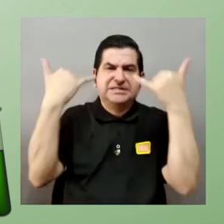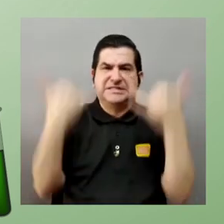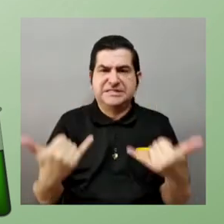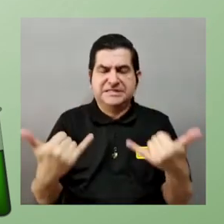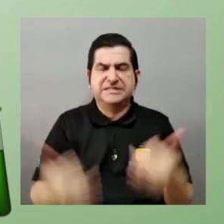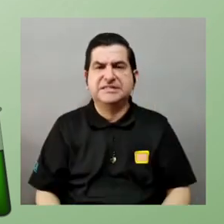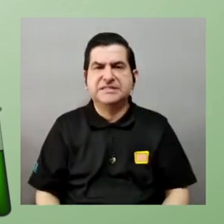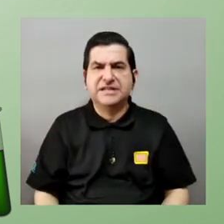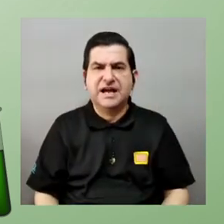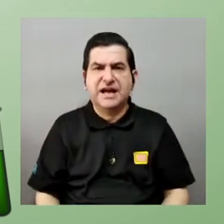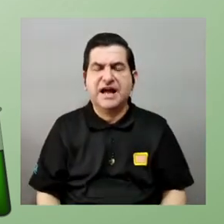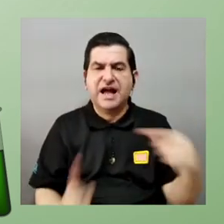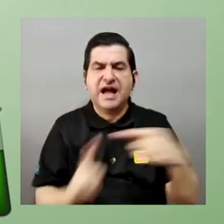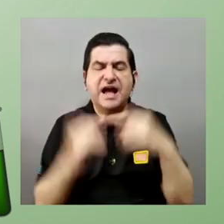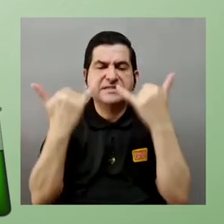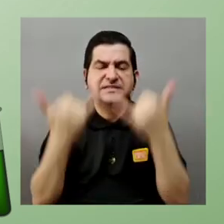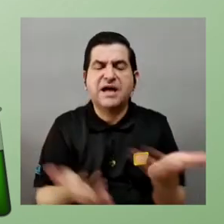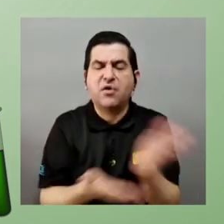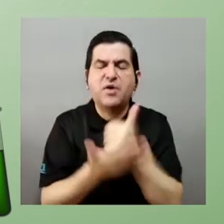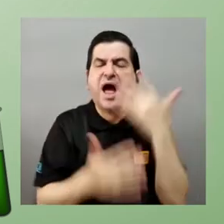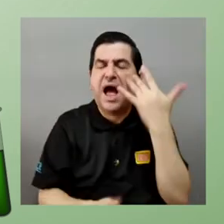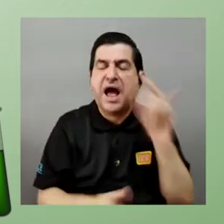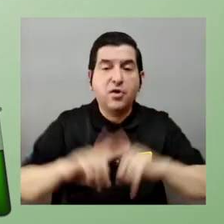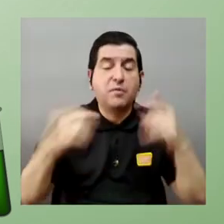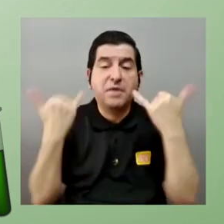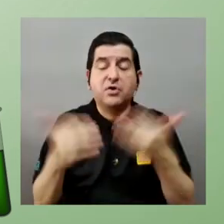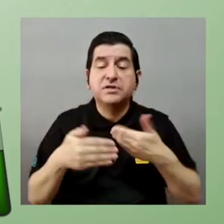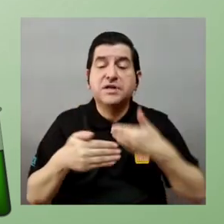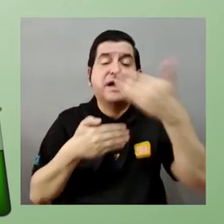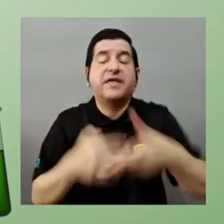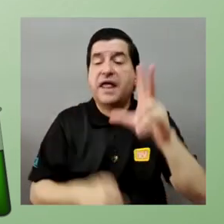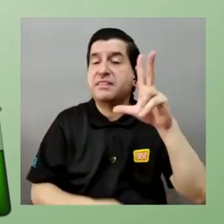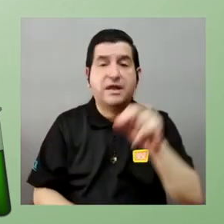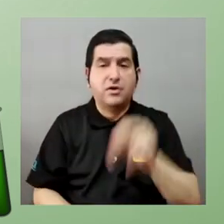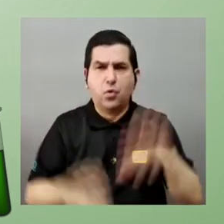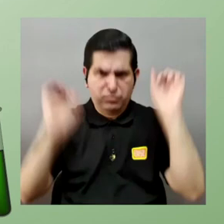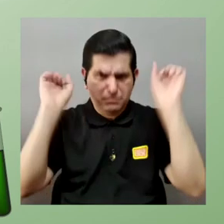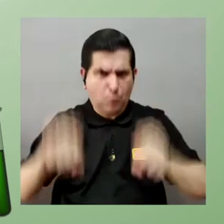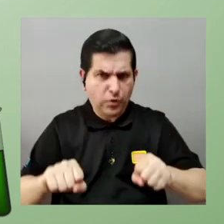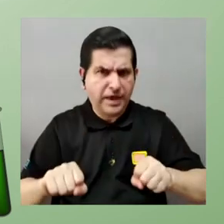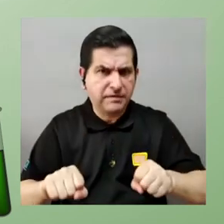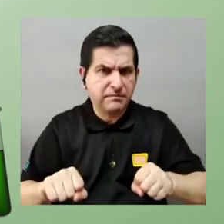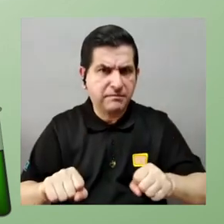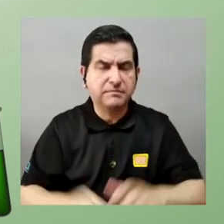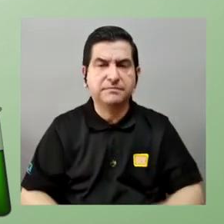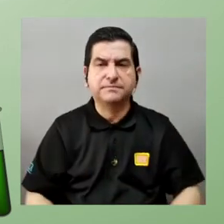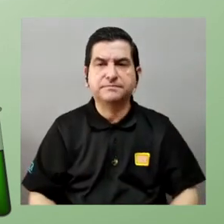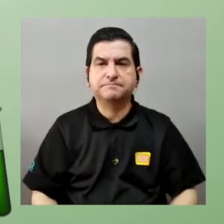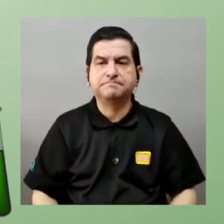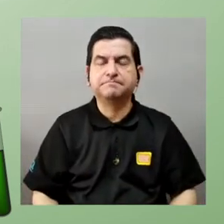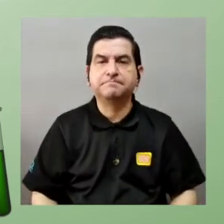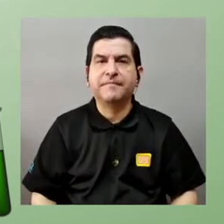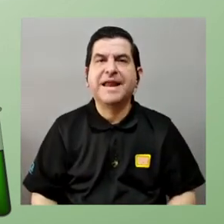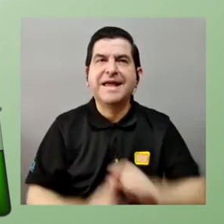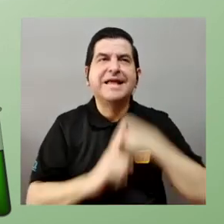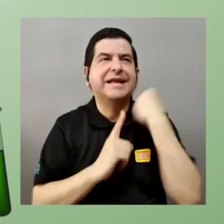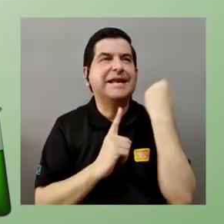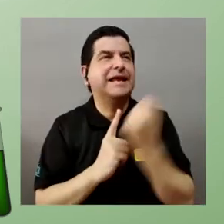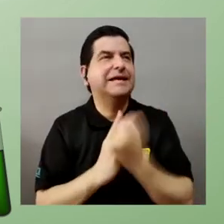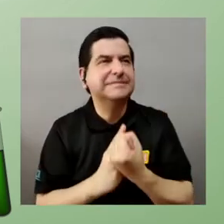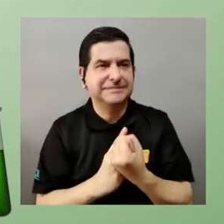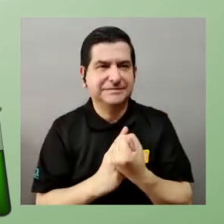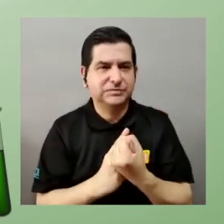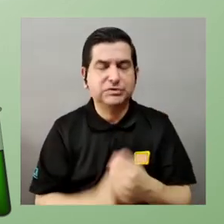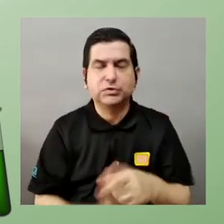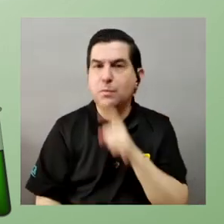que pronto dice no ya no ya encontramos a que hasta aquí si encontrábamos algo similar pero ya a partir de esto no es posible hacer esa madre pues mira la